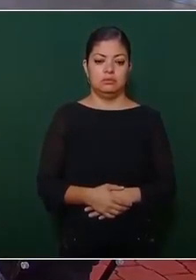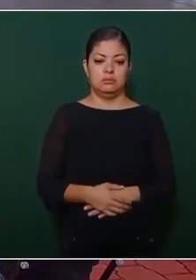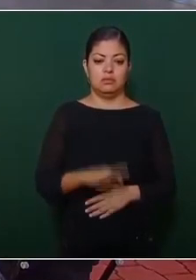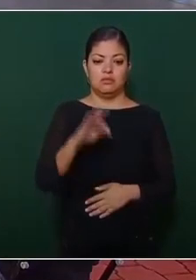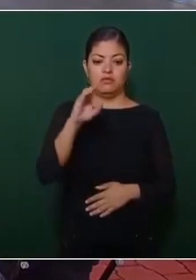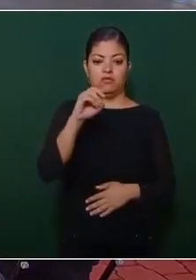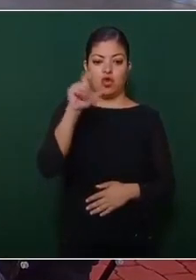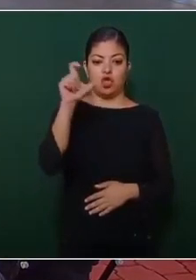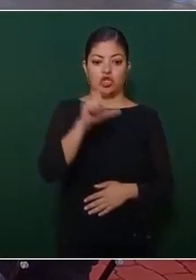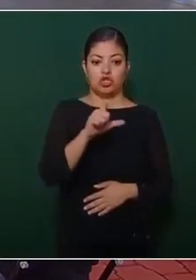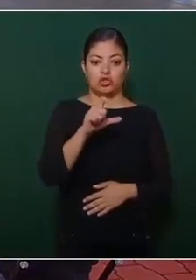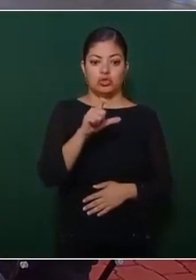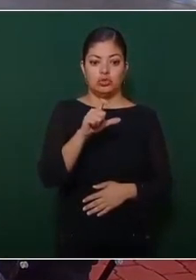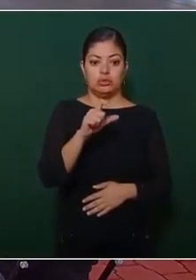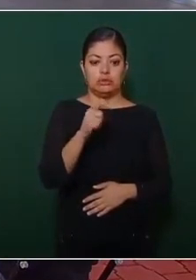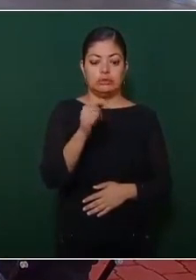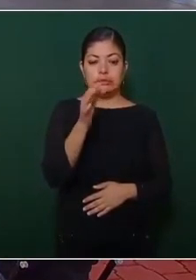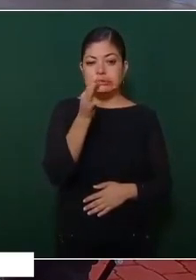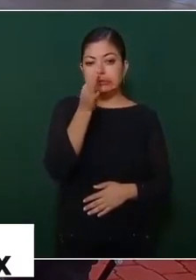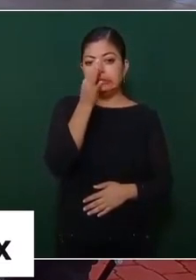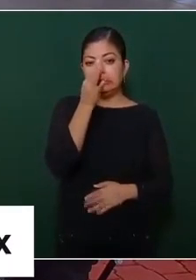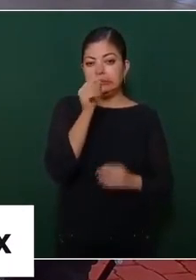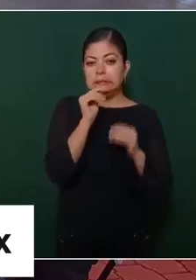Fox subió muy poquito,